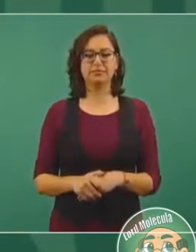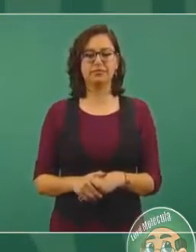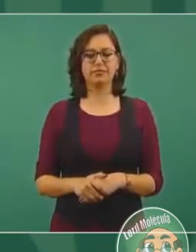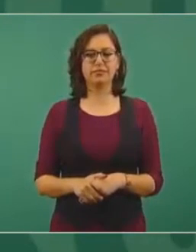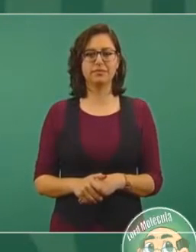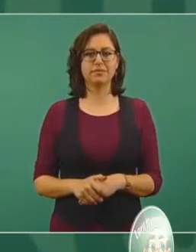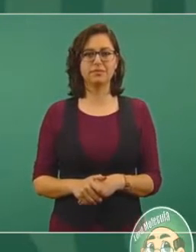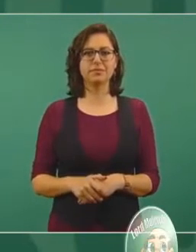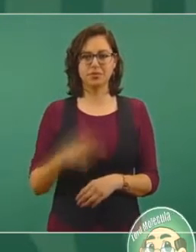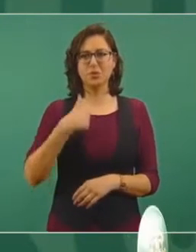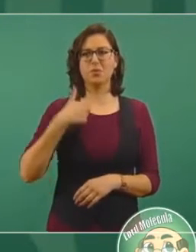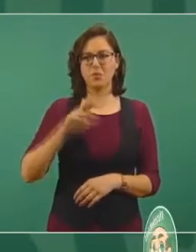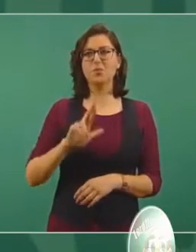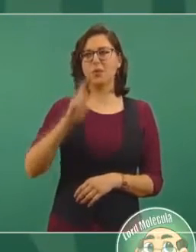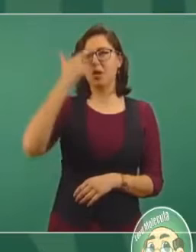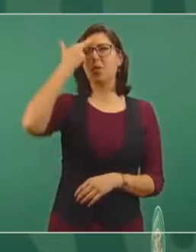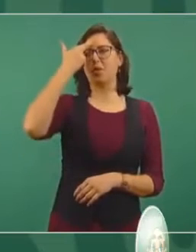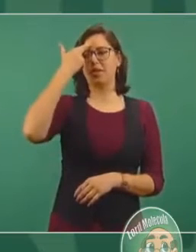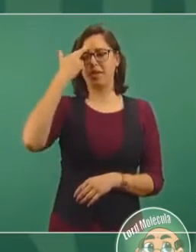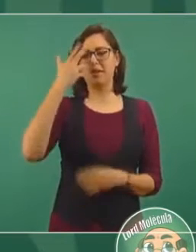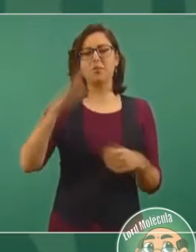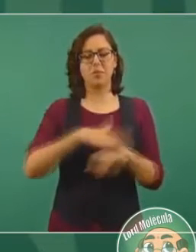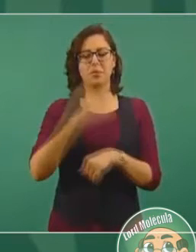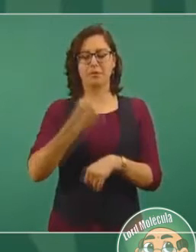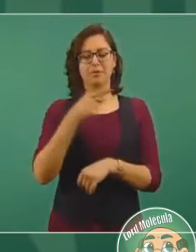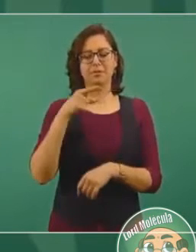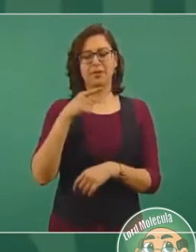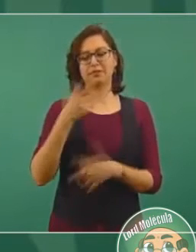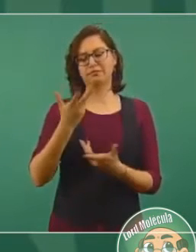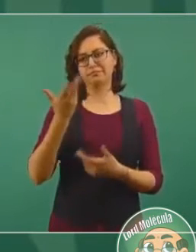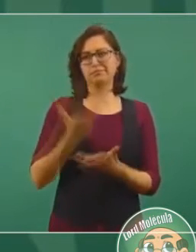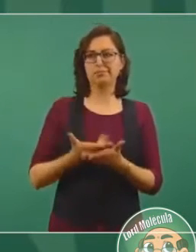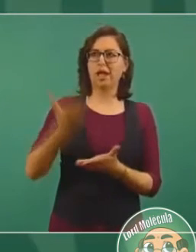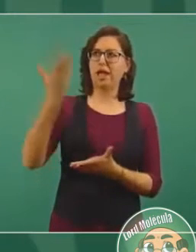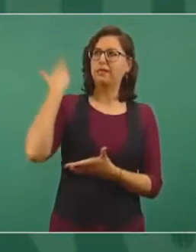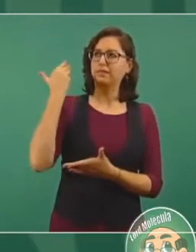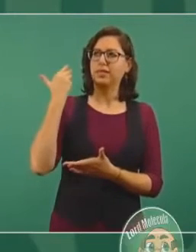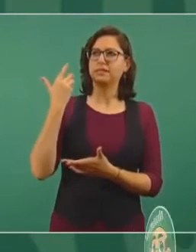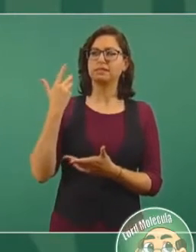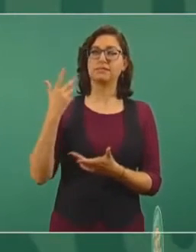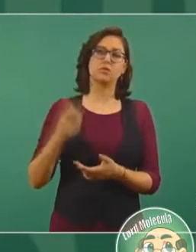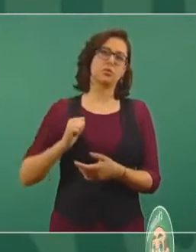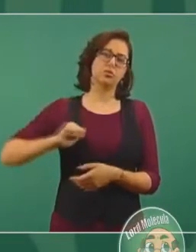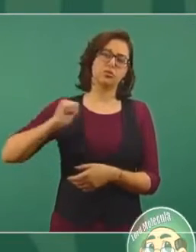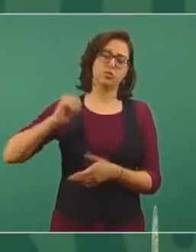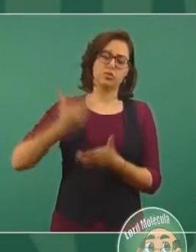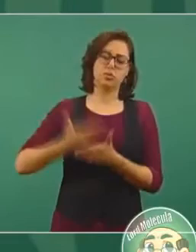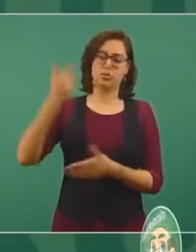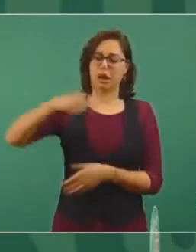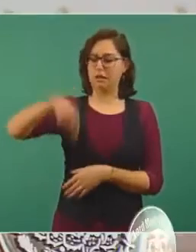fue embajador de Estados Unidos en México cuando la expropiación petrolera,